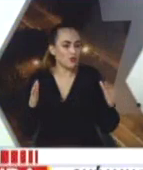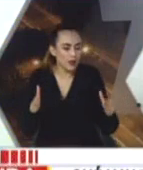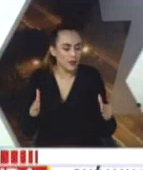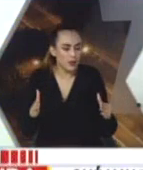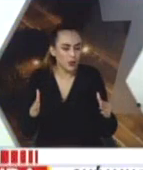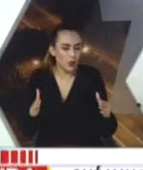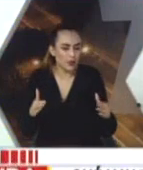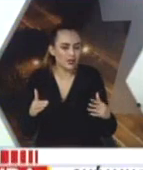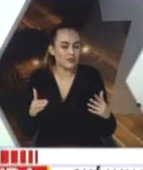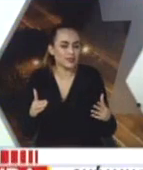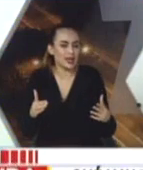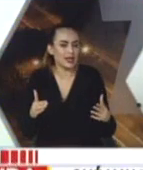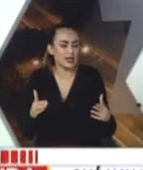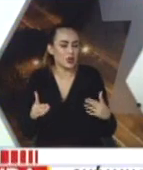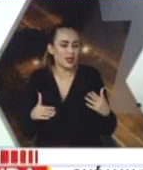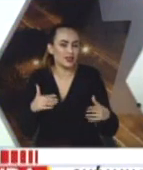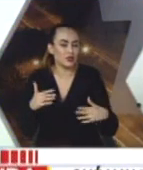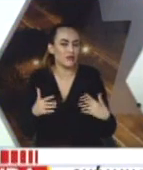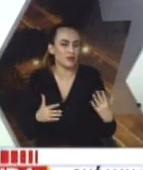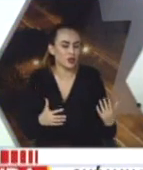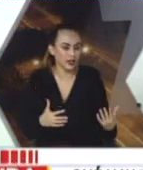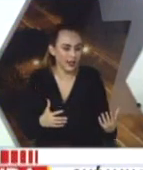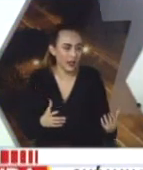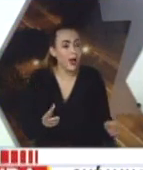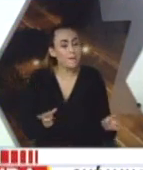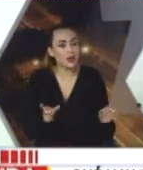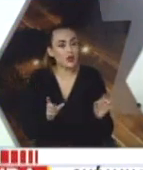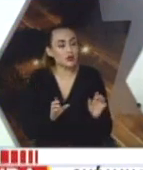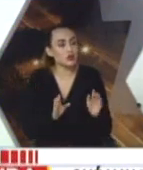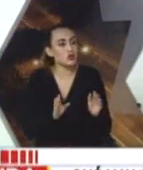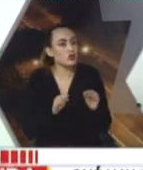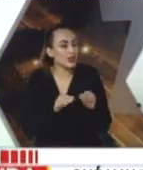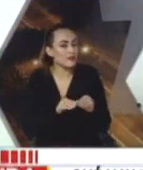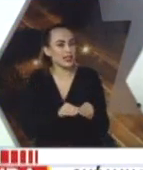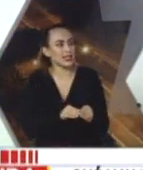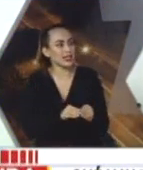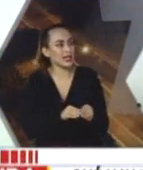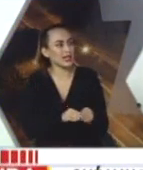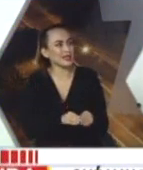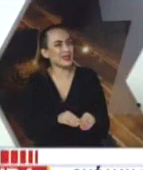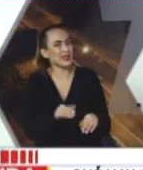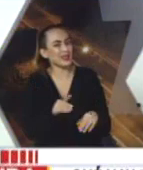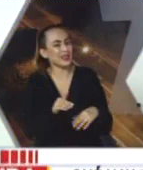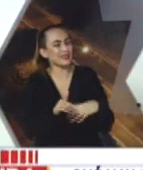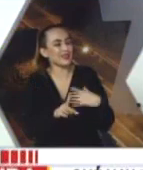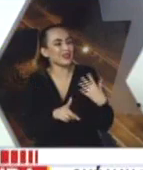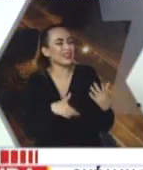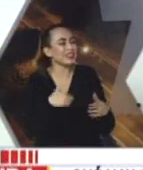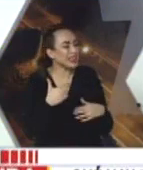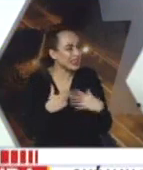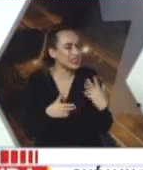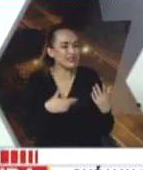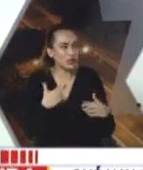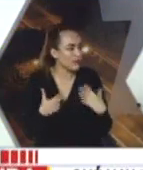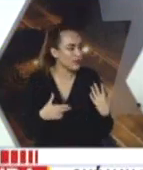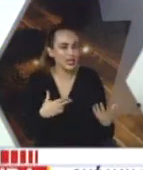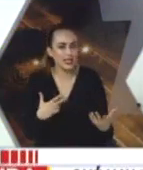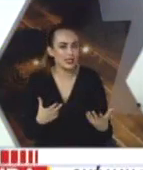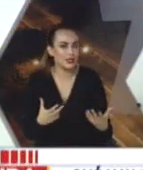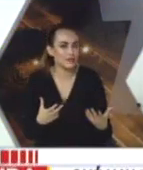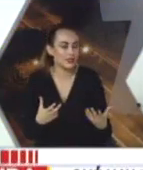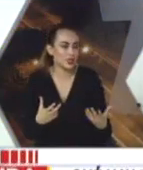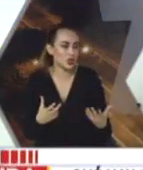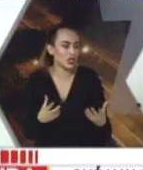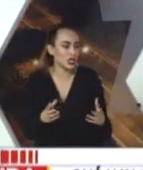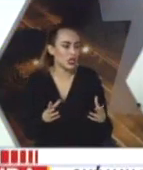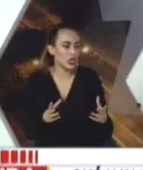un fin por lo cual manifestar y lo hacen de una forma ordenada pero nunca falta quienes quitan el sentido final